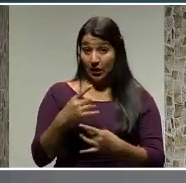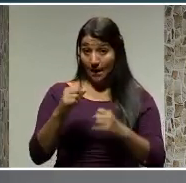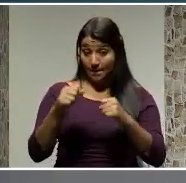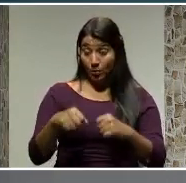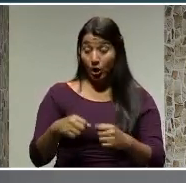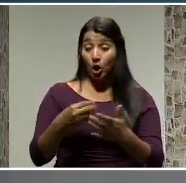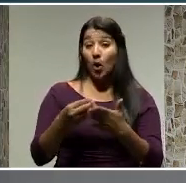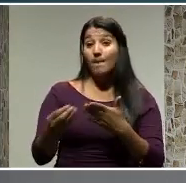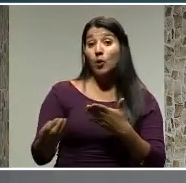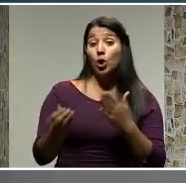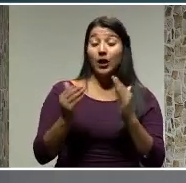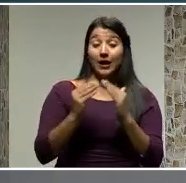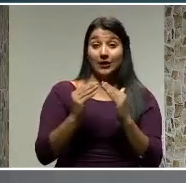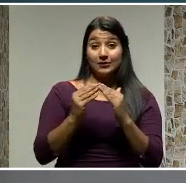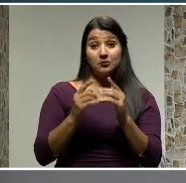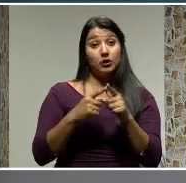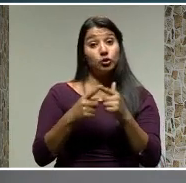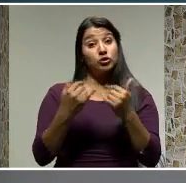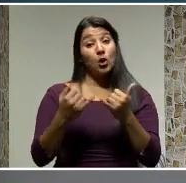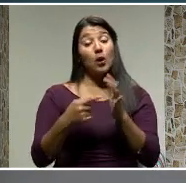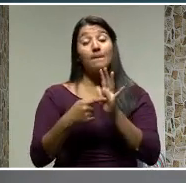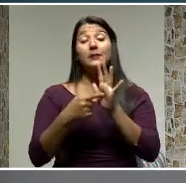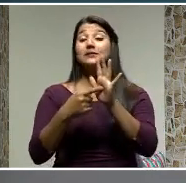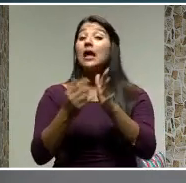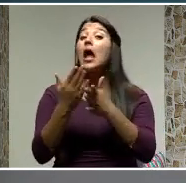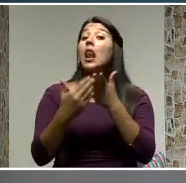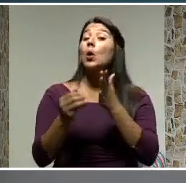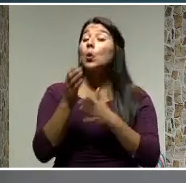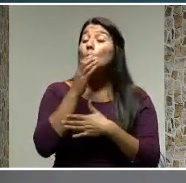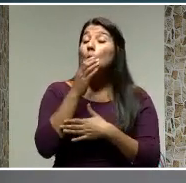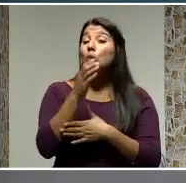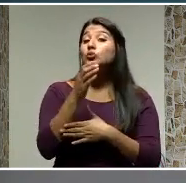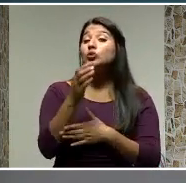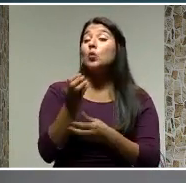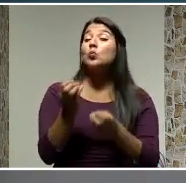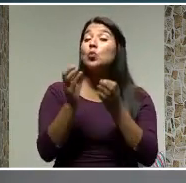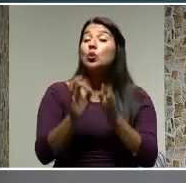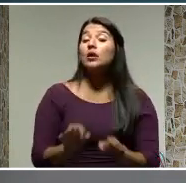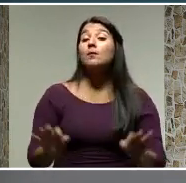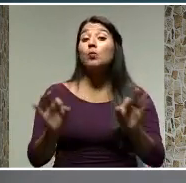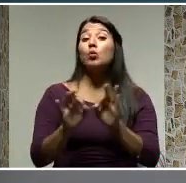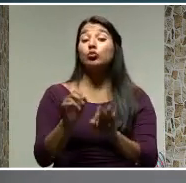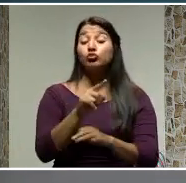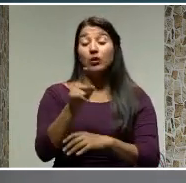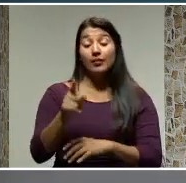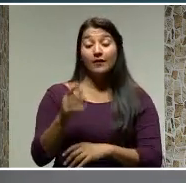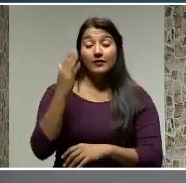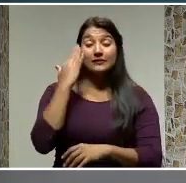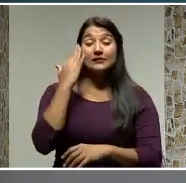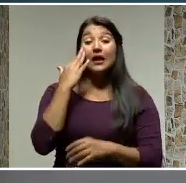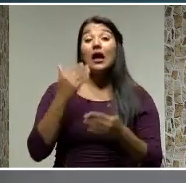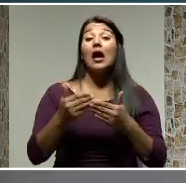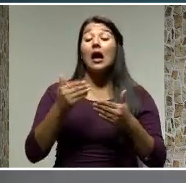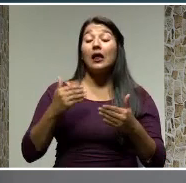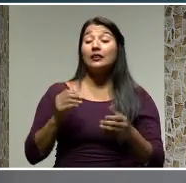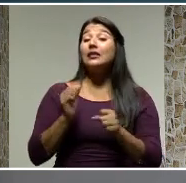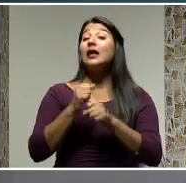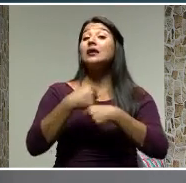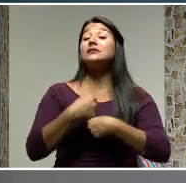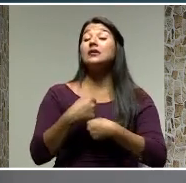adquirir una vivienda, le presentamos algunos consejos fundamentales que debe tomar en cuenta antes de hacer